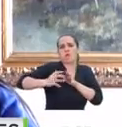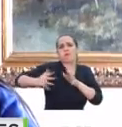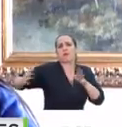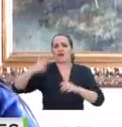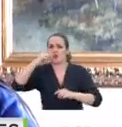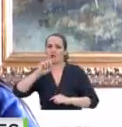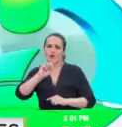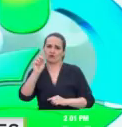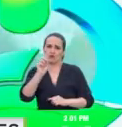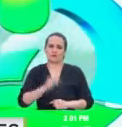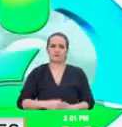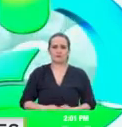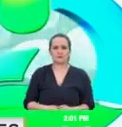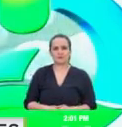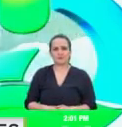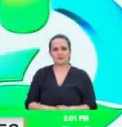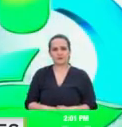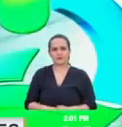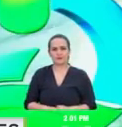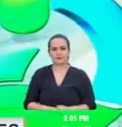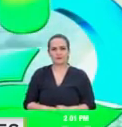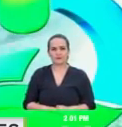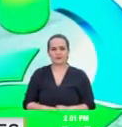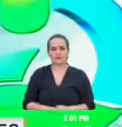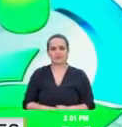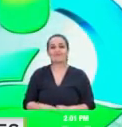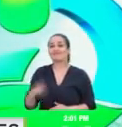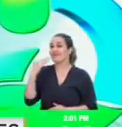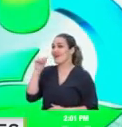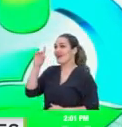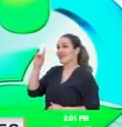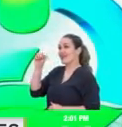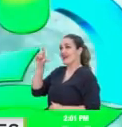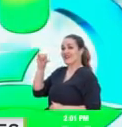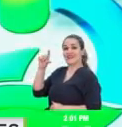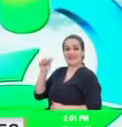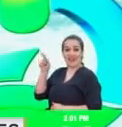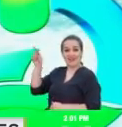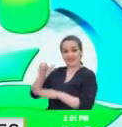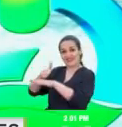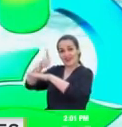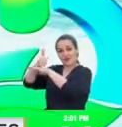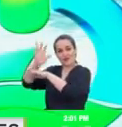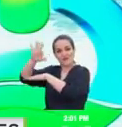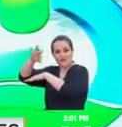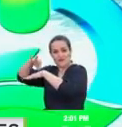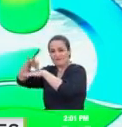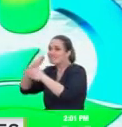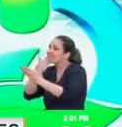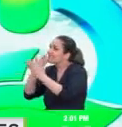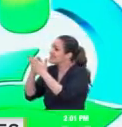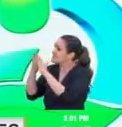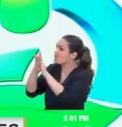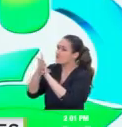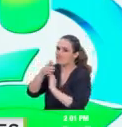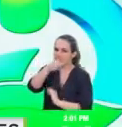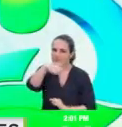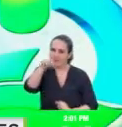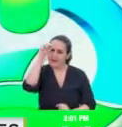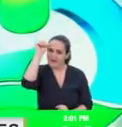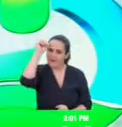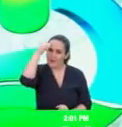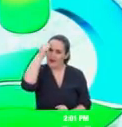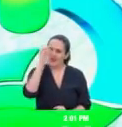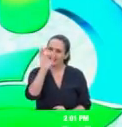reproducción. Dalila Caicedo, directora ejecutiva de Omacha, gracias por estar con nosotros y a ustedes recuerden hacer